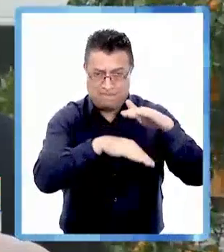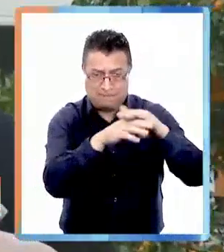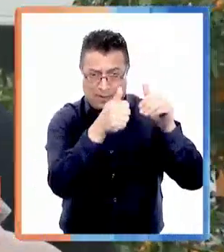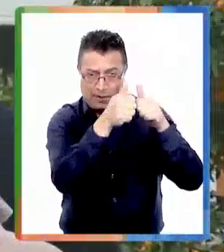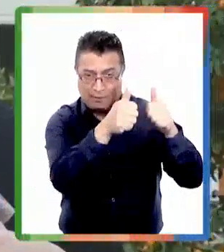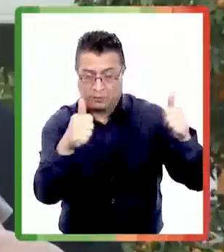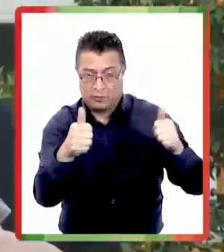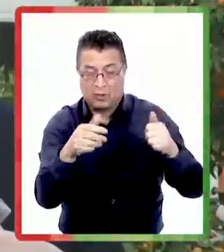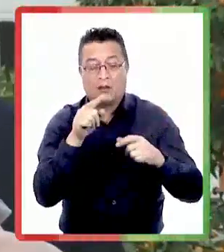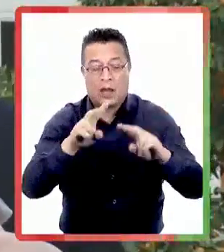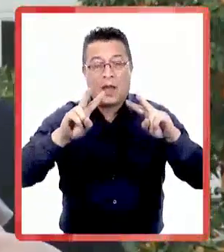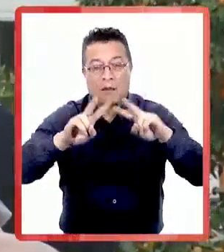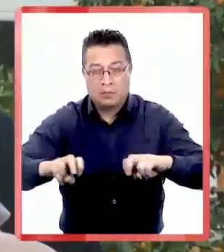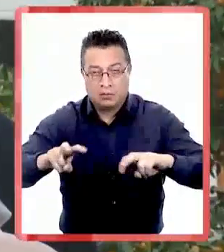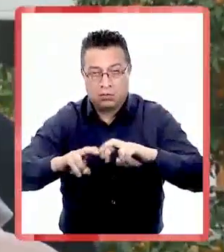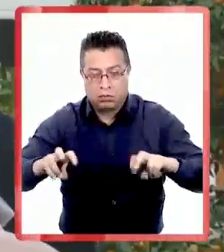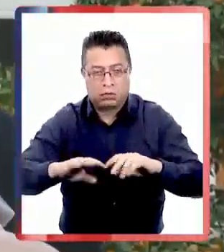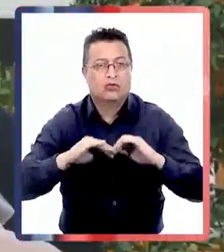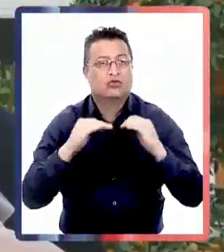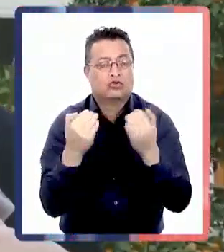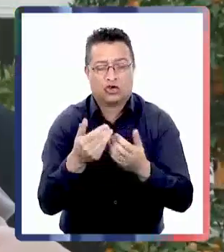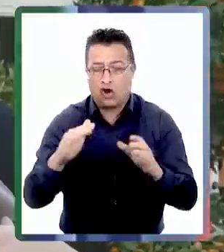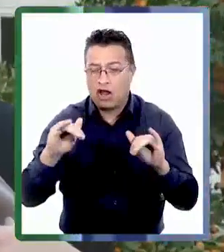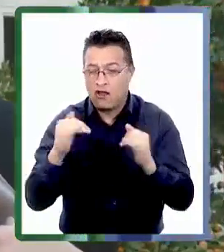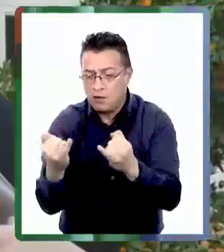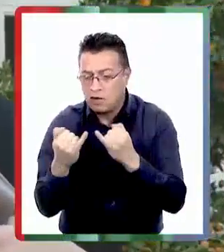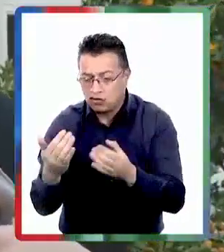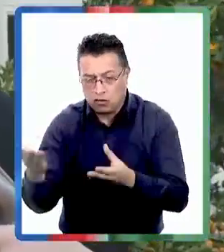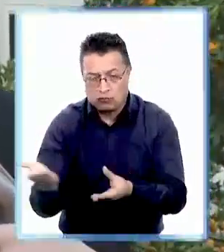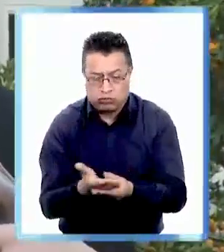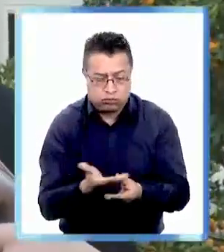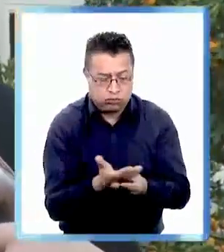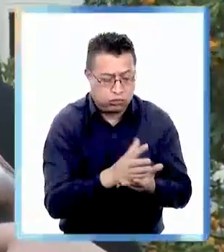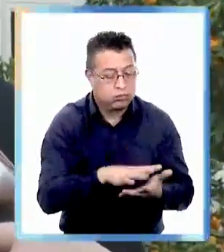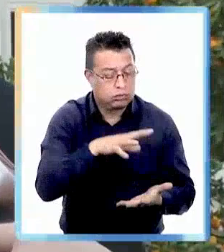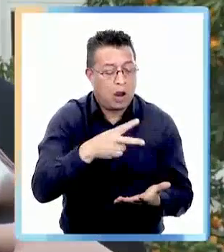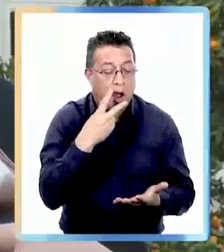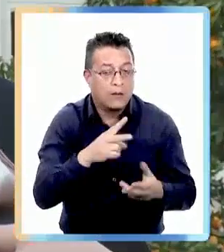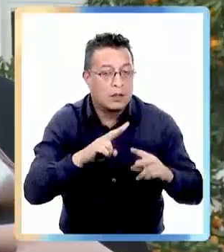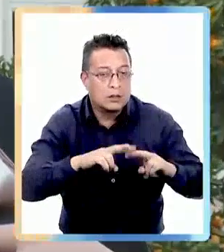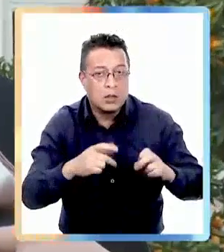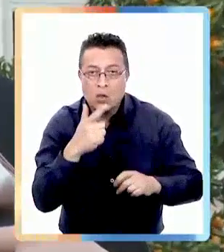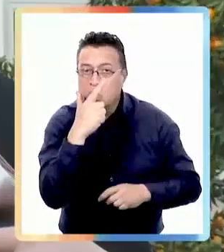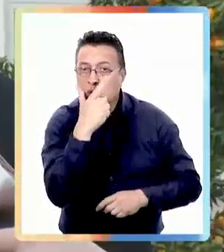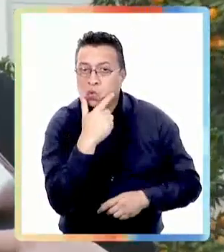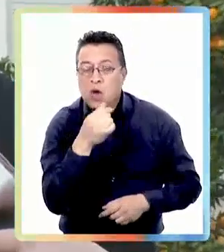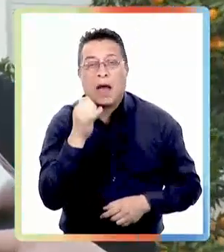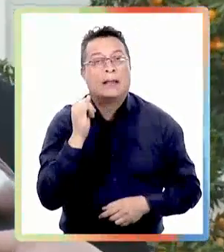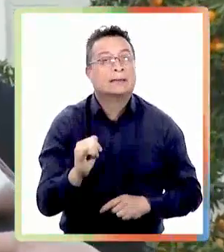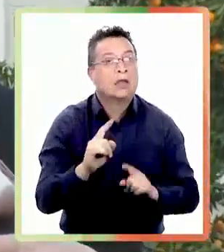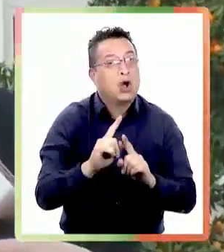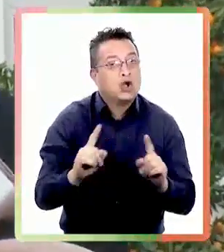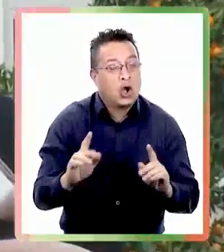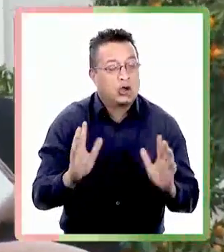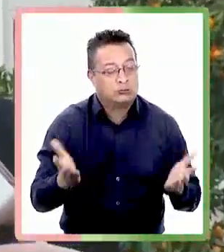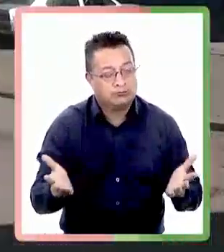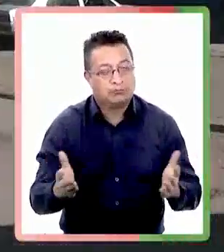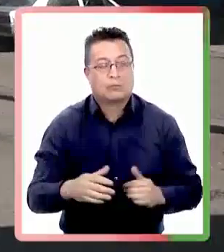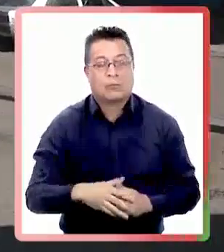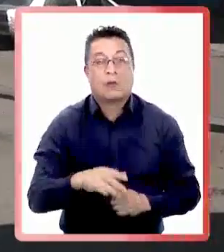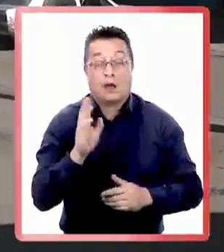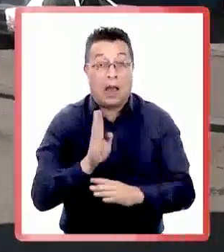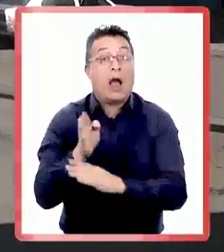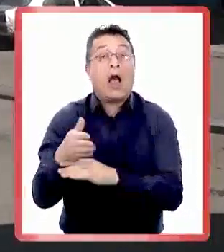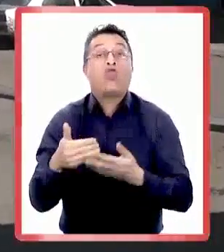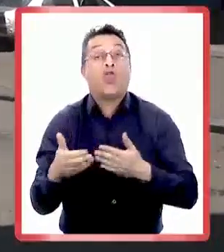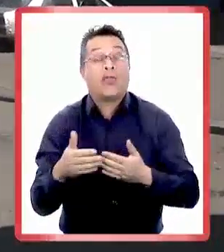del Ministerio de la Vivienda, a hacer una investigación preliminar, a reunir toda la información necesaria para ver si hay algo que tenga alguna implicancia. ¿A